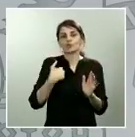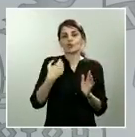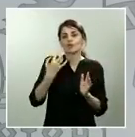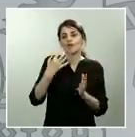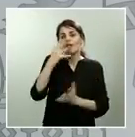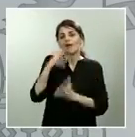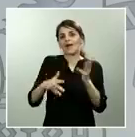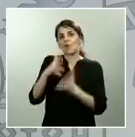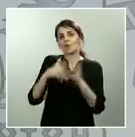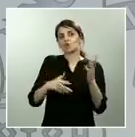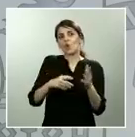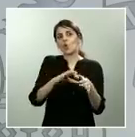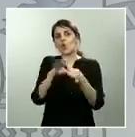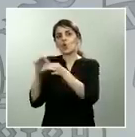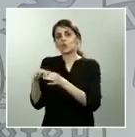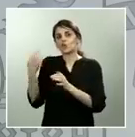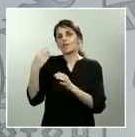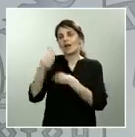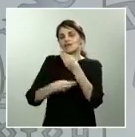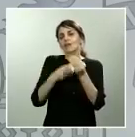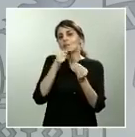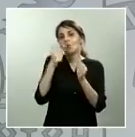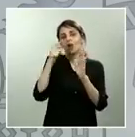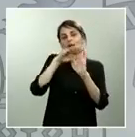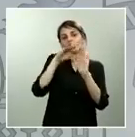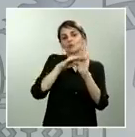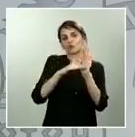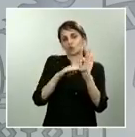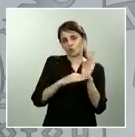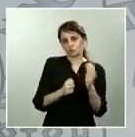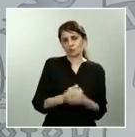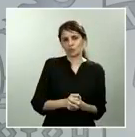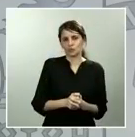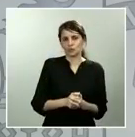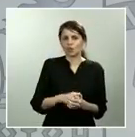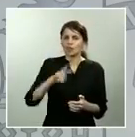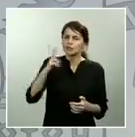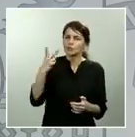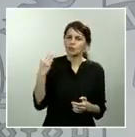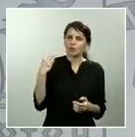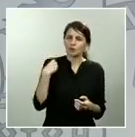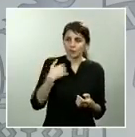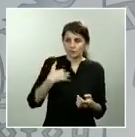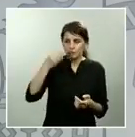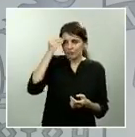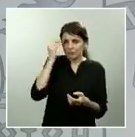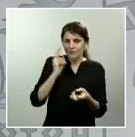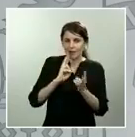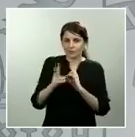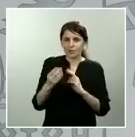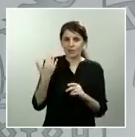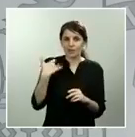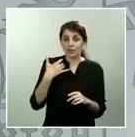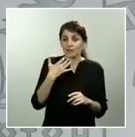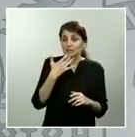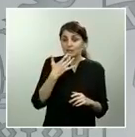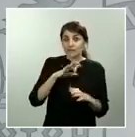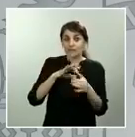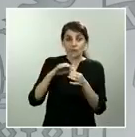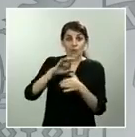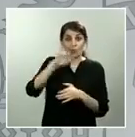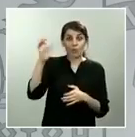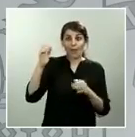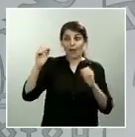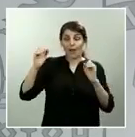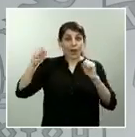la segunda pregunta creía también haberla contestado si no hay acuerdo en este momento España seguirá llamando